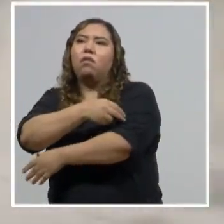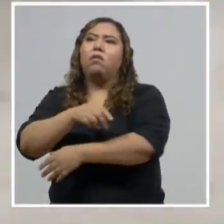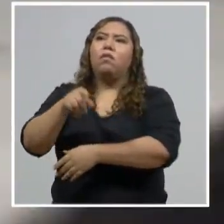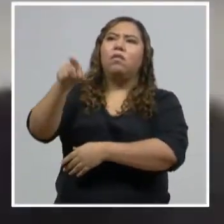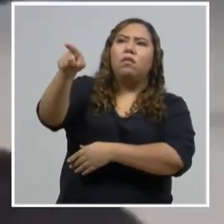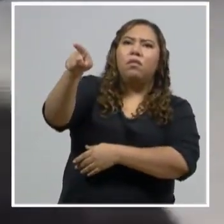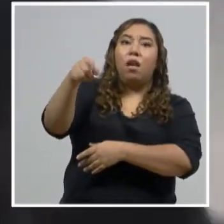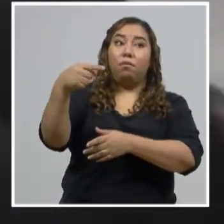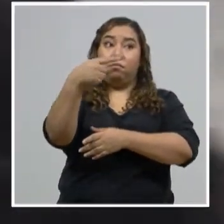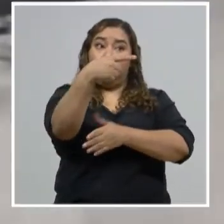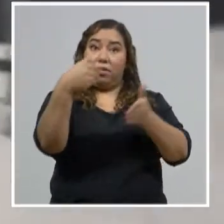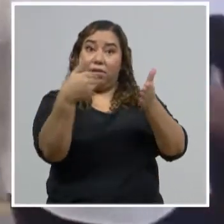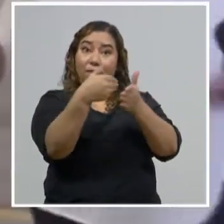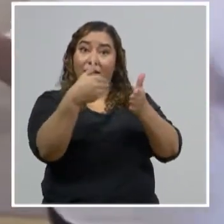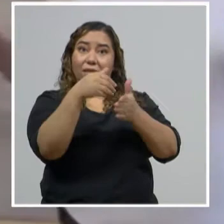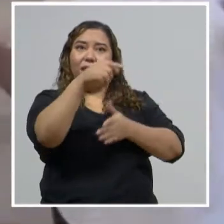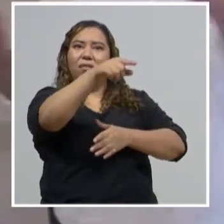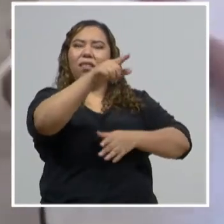se complementa.